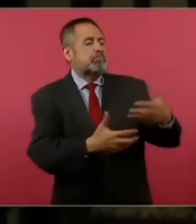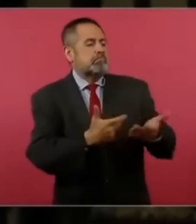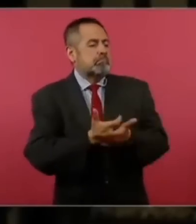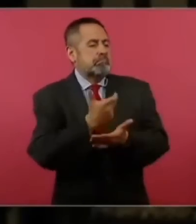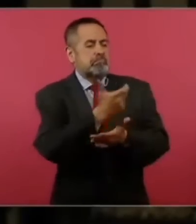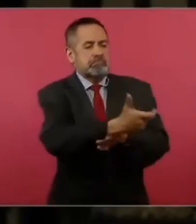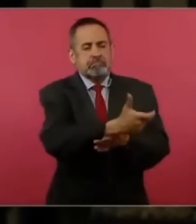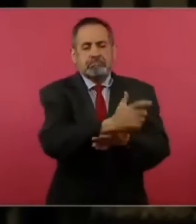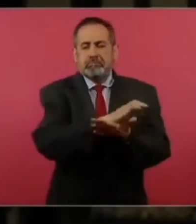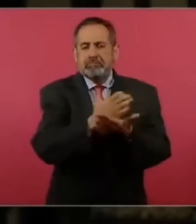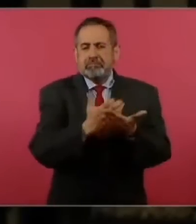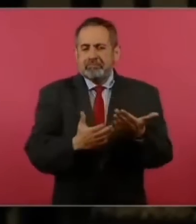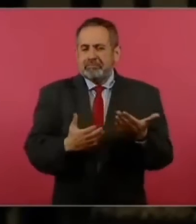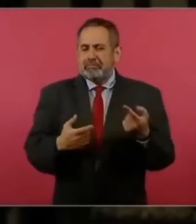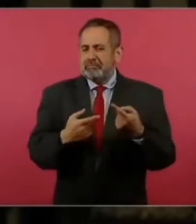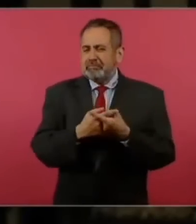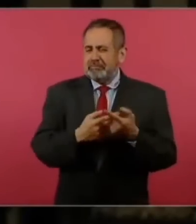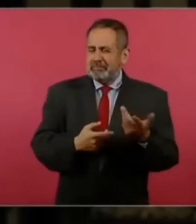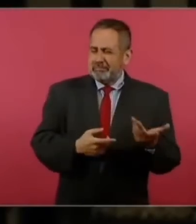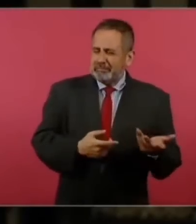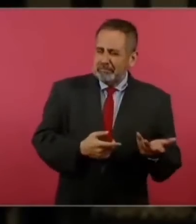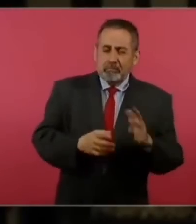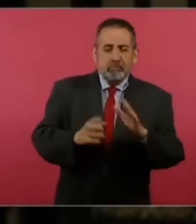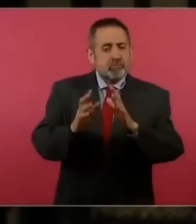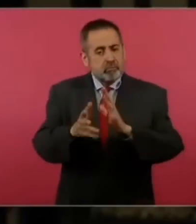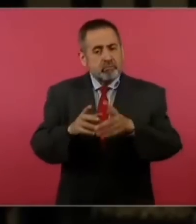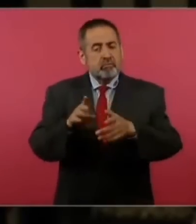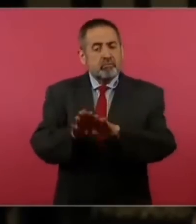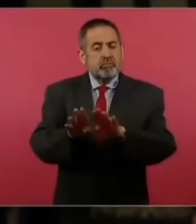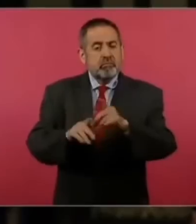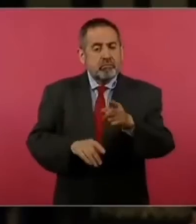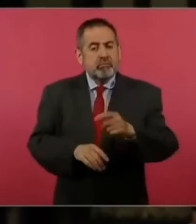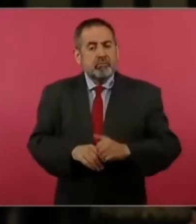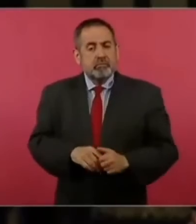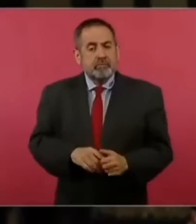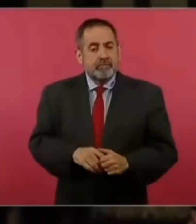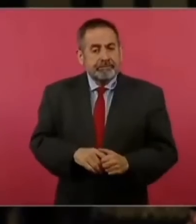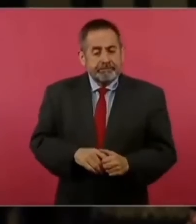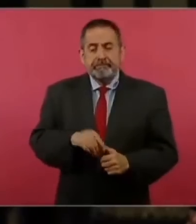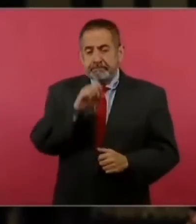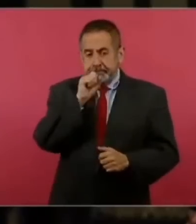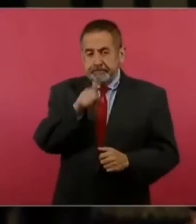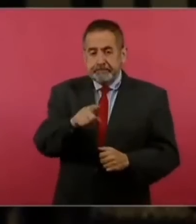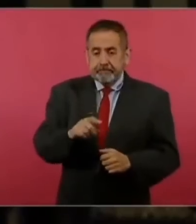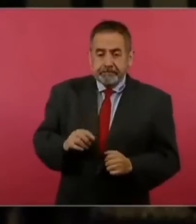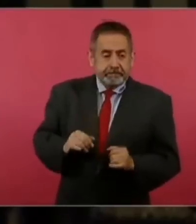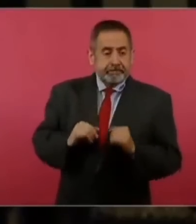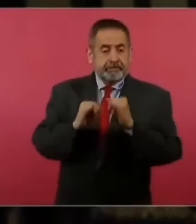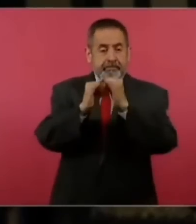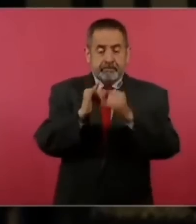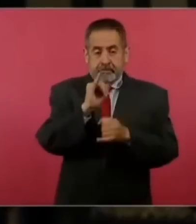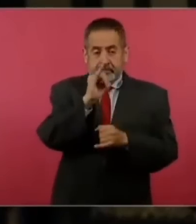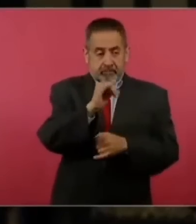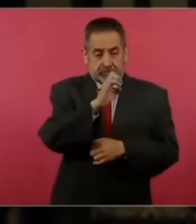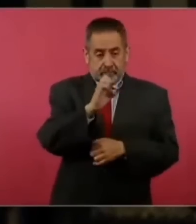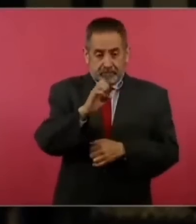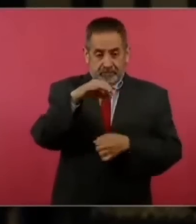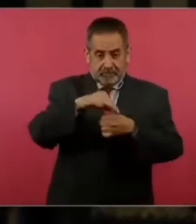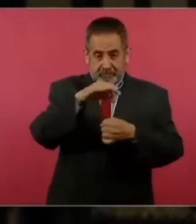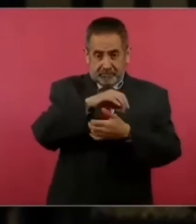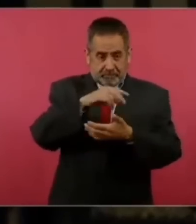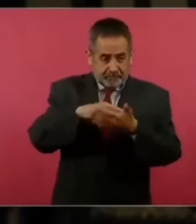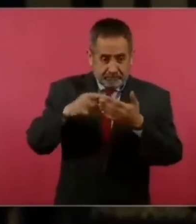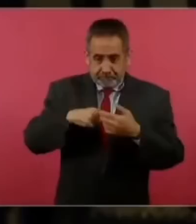este por los montos manejados e incluso el instituto electoral del estado de méxico participó como